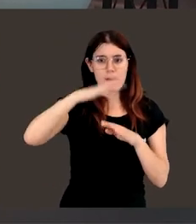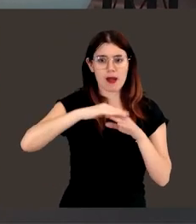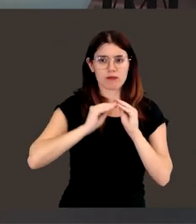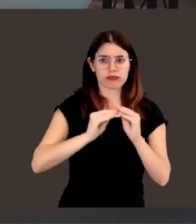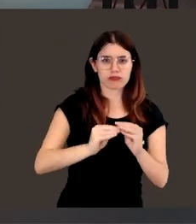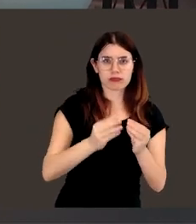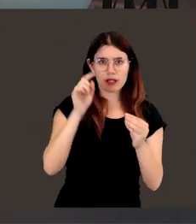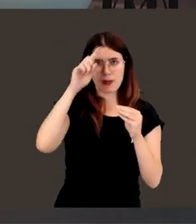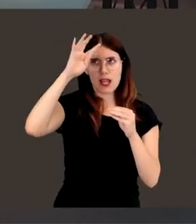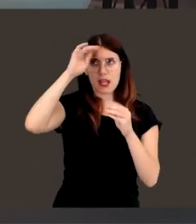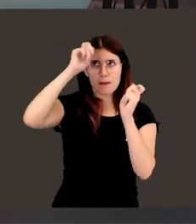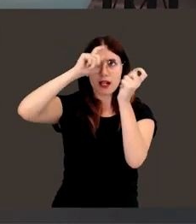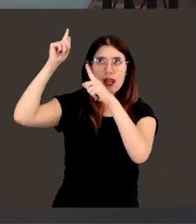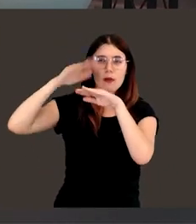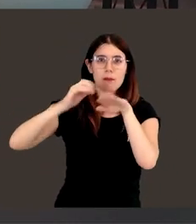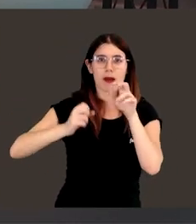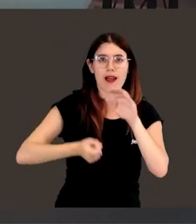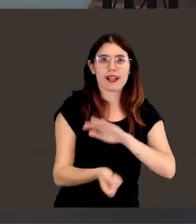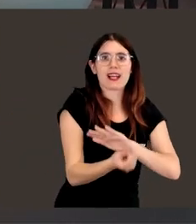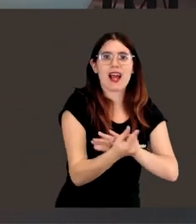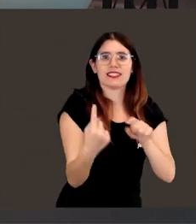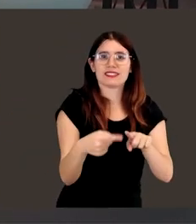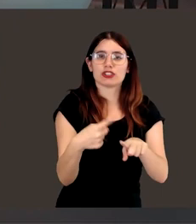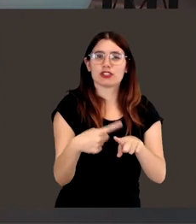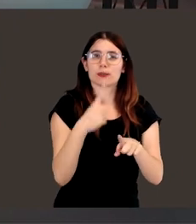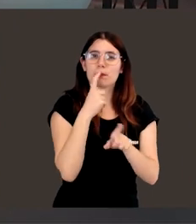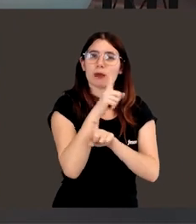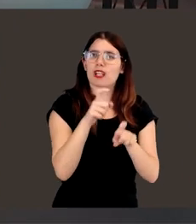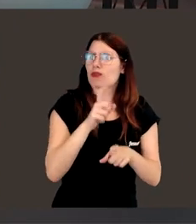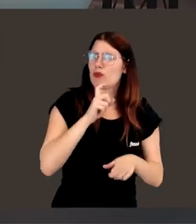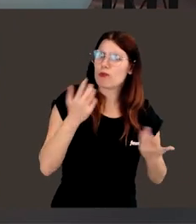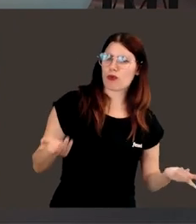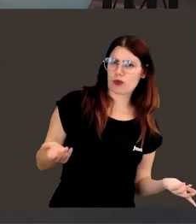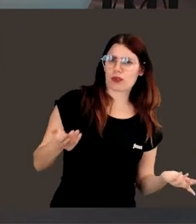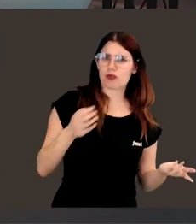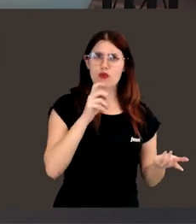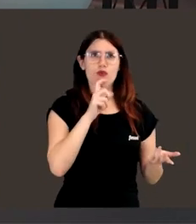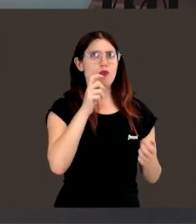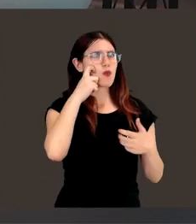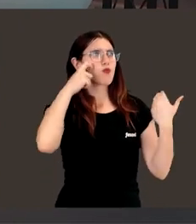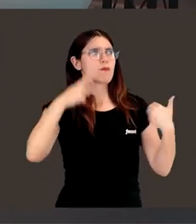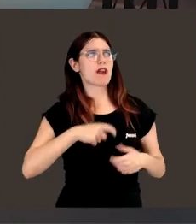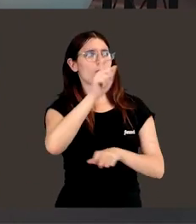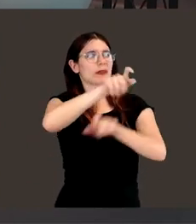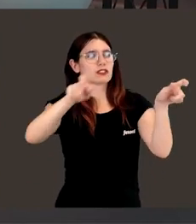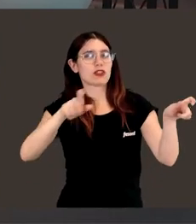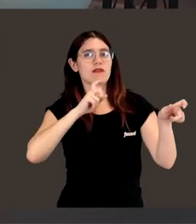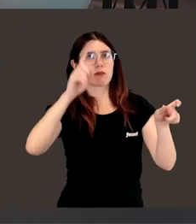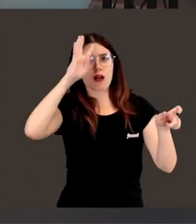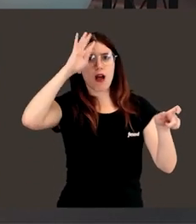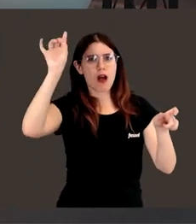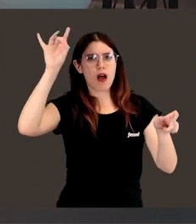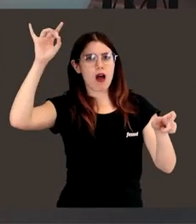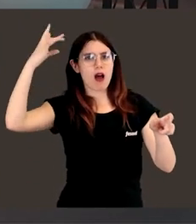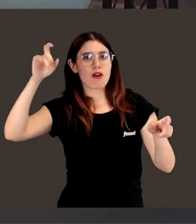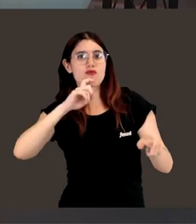que tener la imaginación para crear todas esas cosas, que se pregunten cómo es posible, que los humanos, las personas, tengamos esa imaginación,